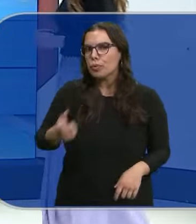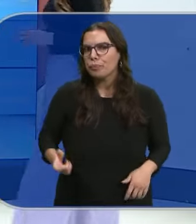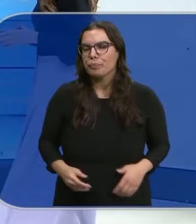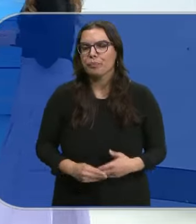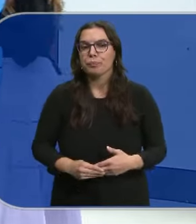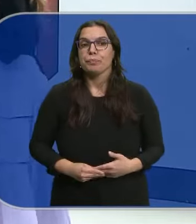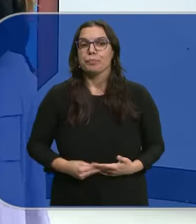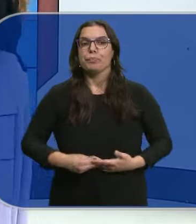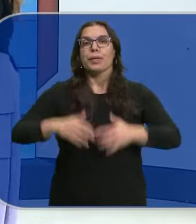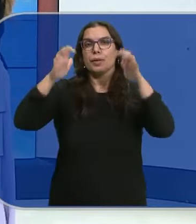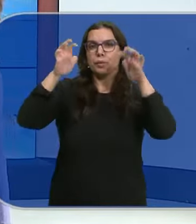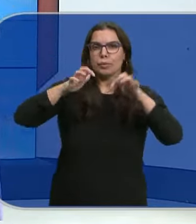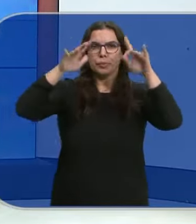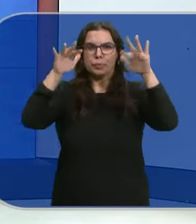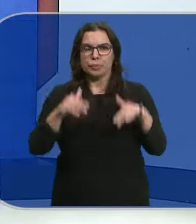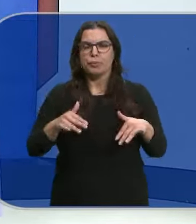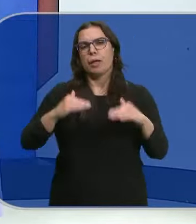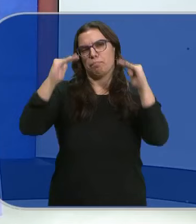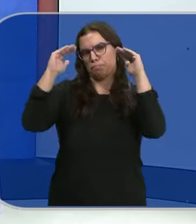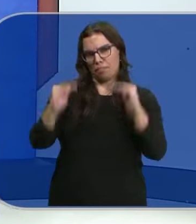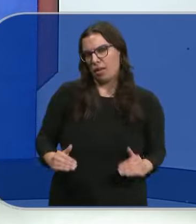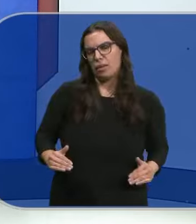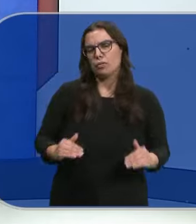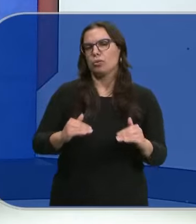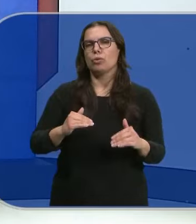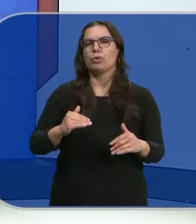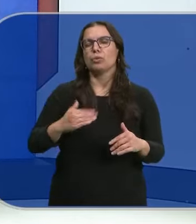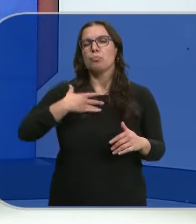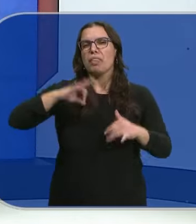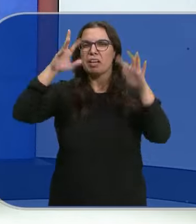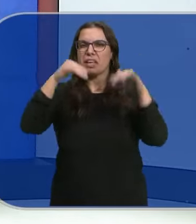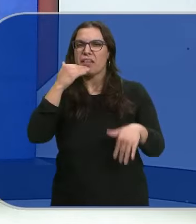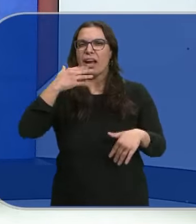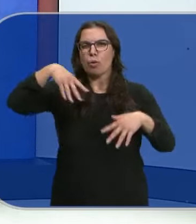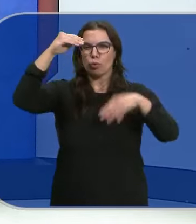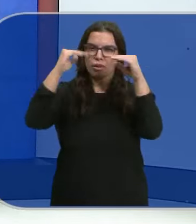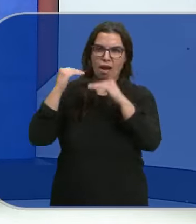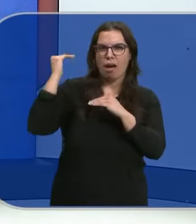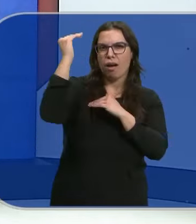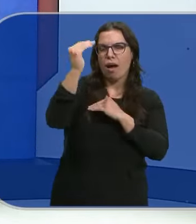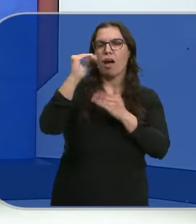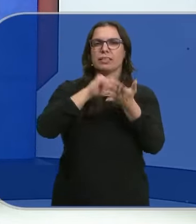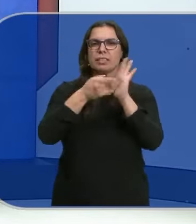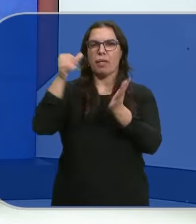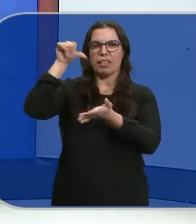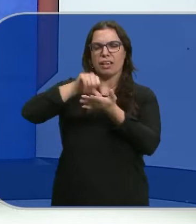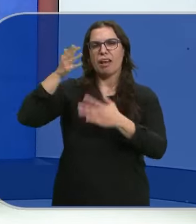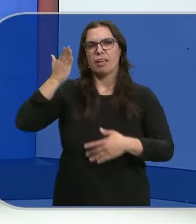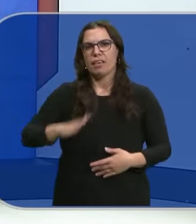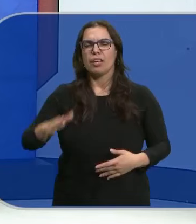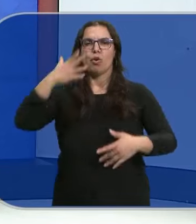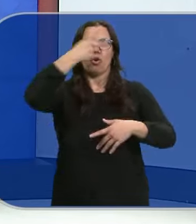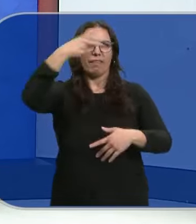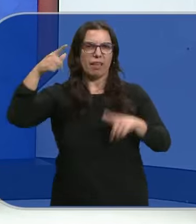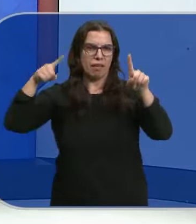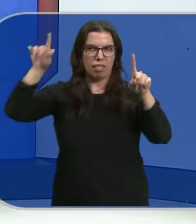Esas precipitaciones van a ir a menos, la gota de nieve va a ir subiendo Todavía las tendremos en puntos del sistema central, sistema ibérico y hacia la cordillera cantábrica